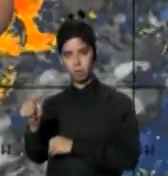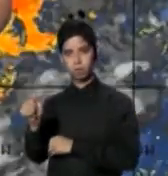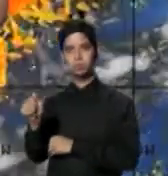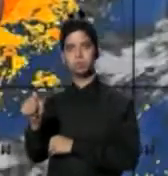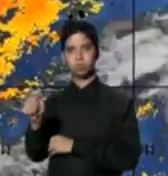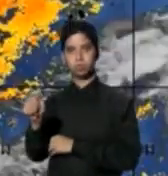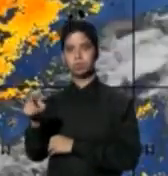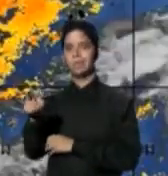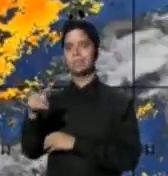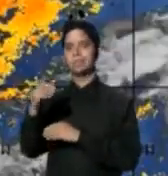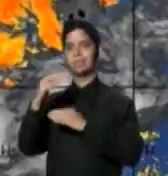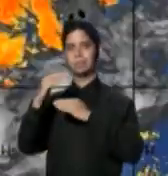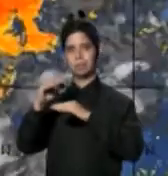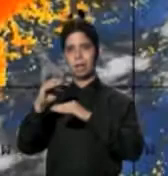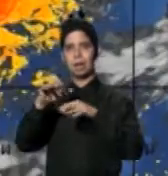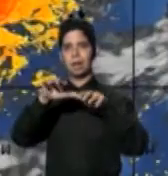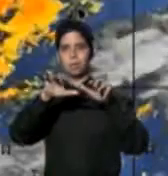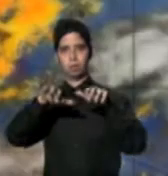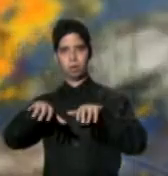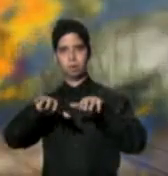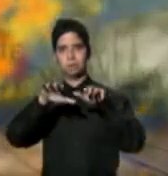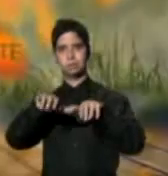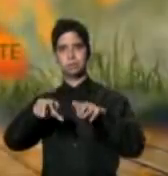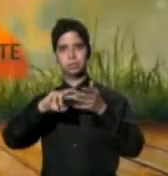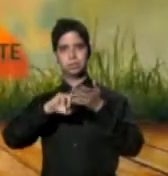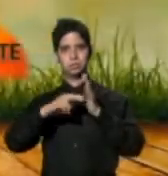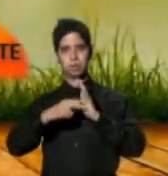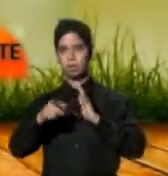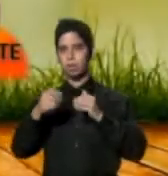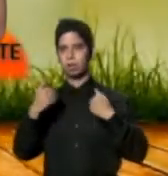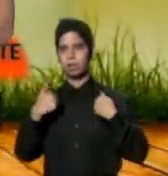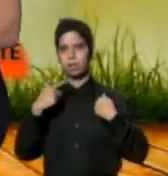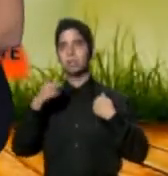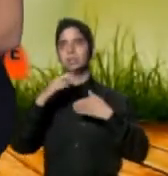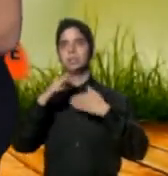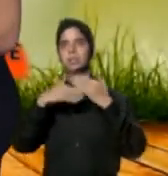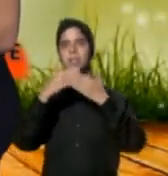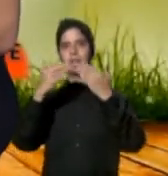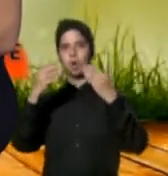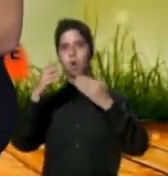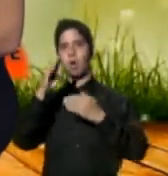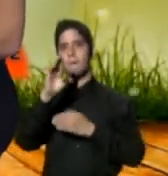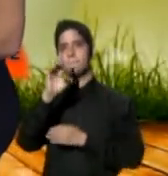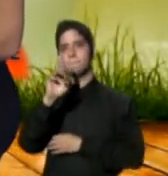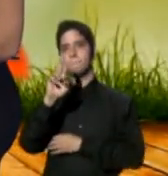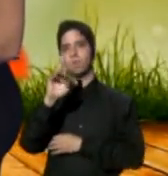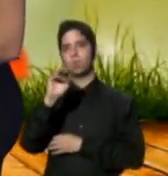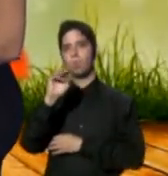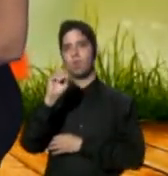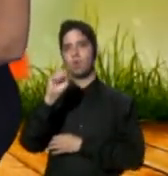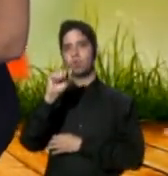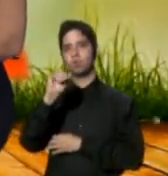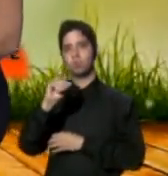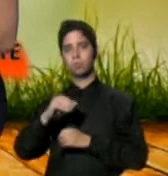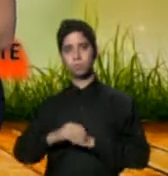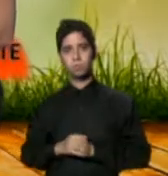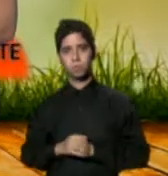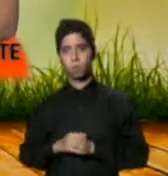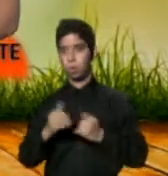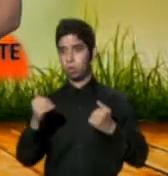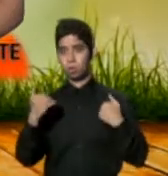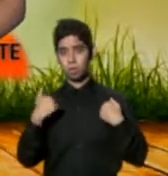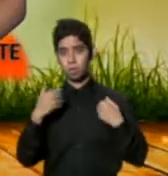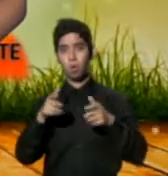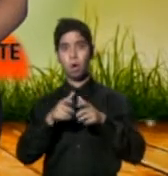limitará la actividad de precipitación Así que vamos a tener cielos bastante brumosos En la calidad del aire hoy tenemos altos niveles de